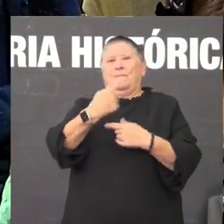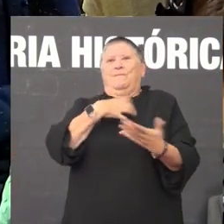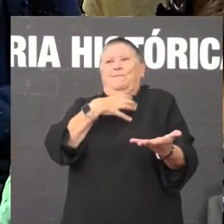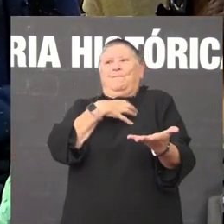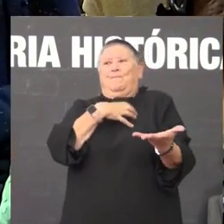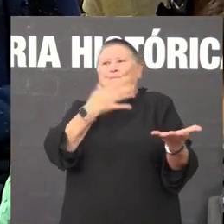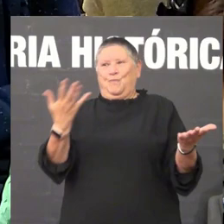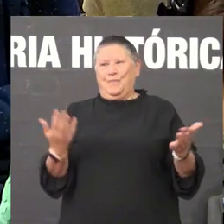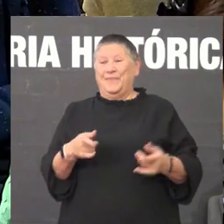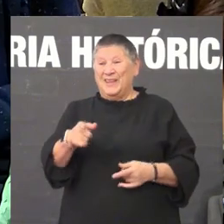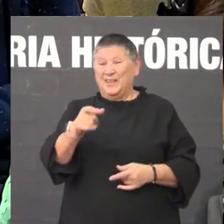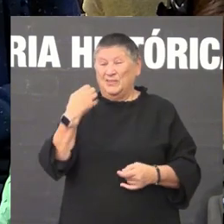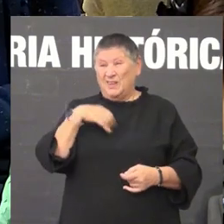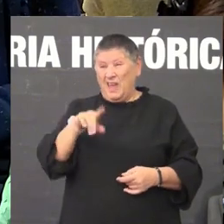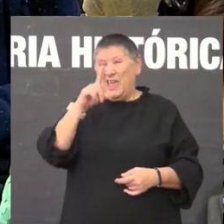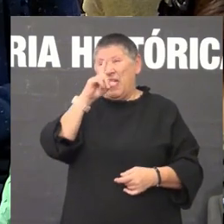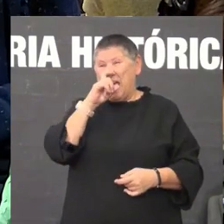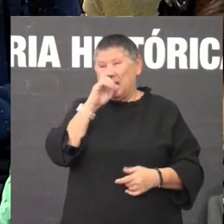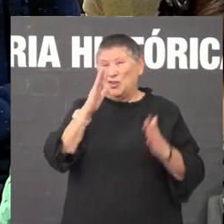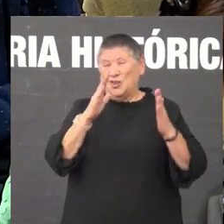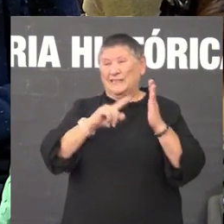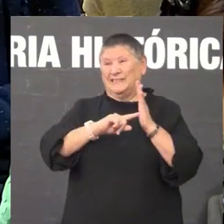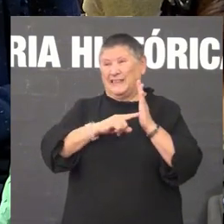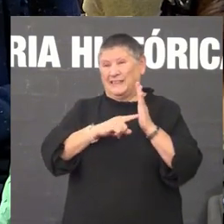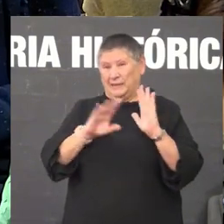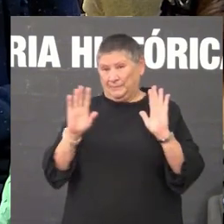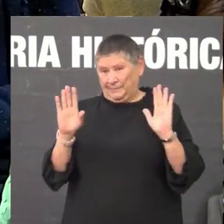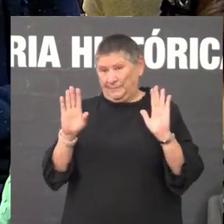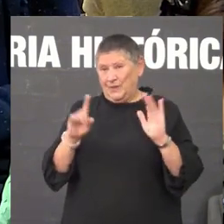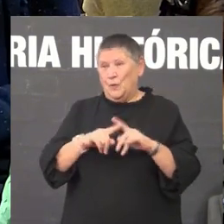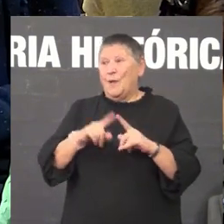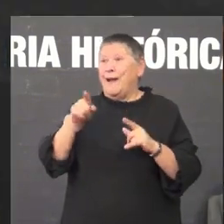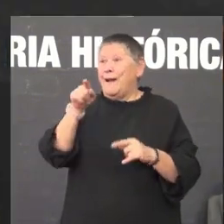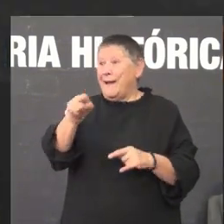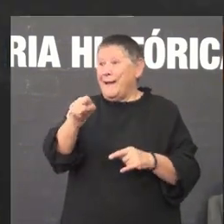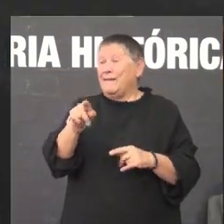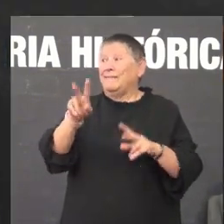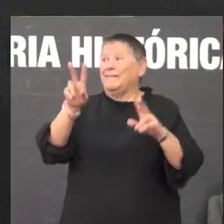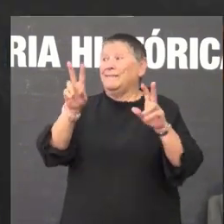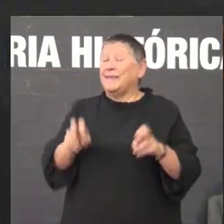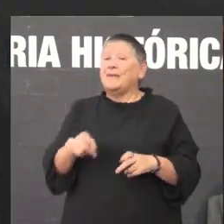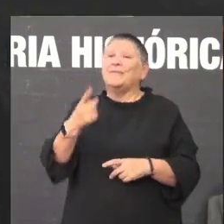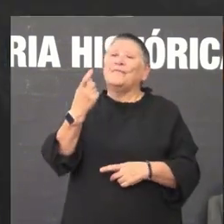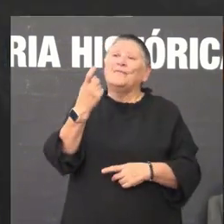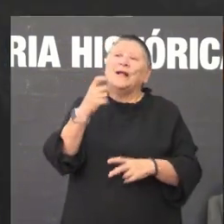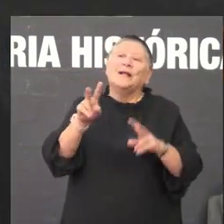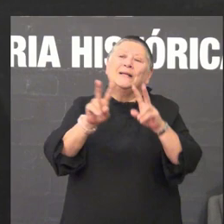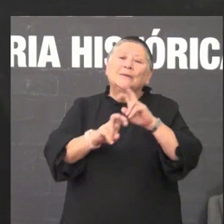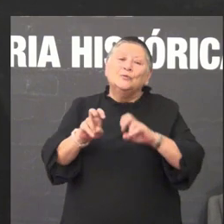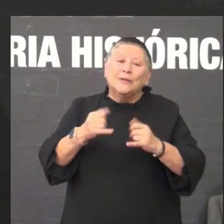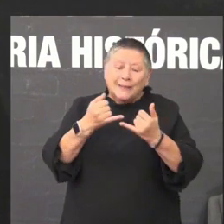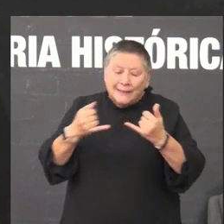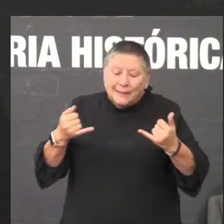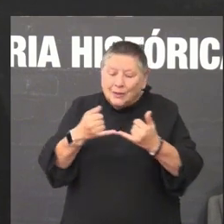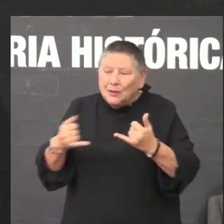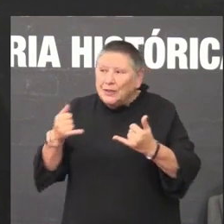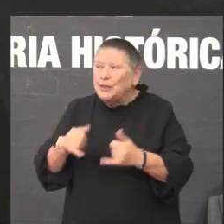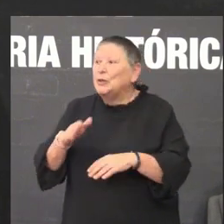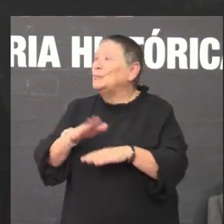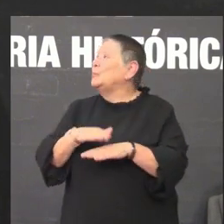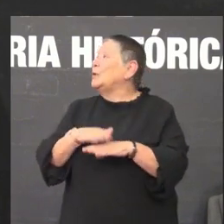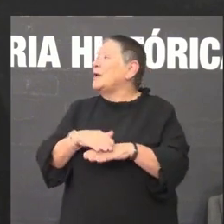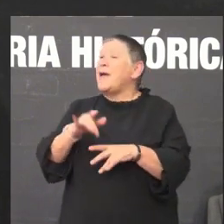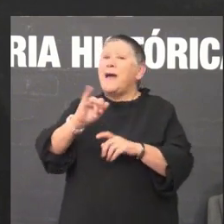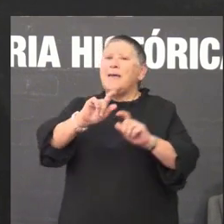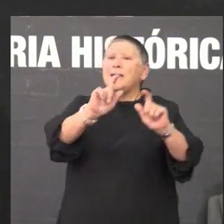nos anos 60 de acordo estamos falando mas sobre iso ainda hai que torrar desse fio porque aí marcanos esa reunión da